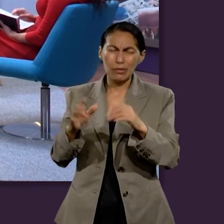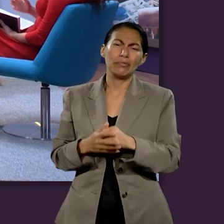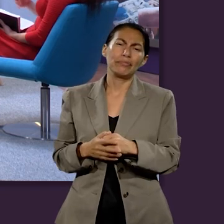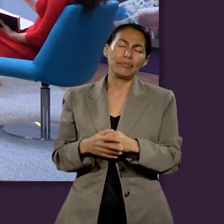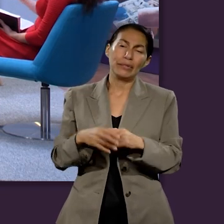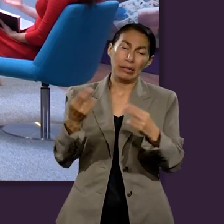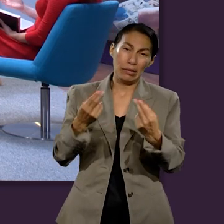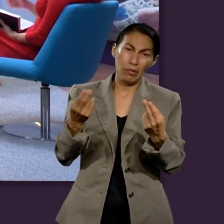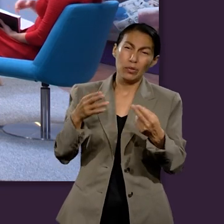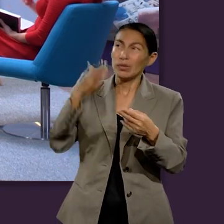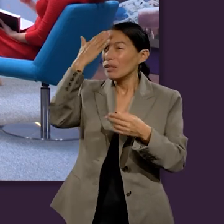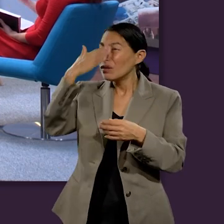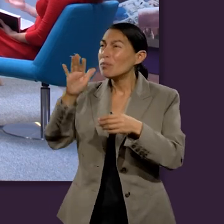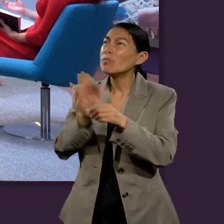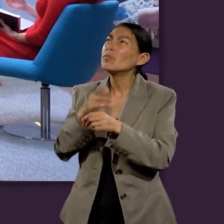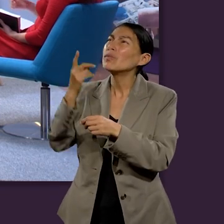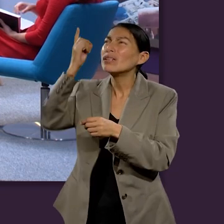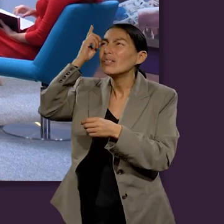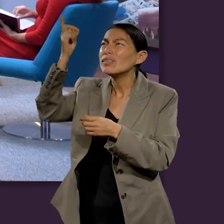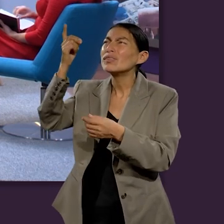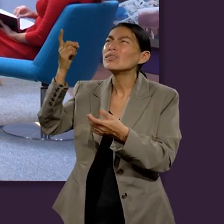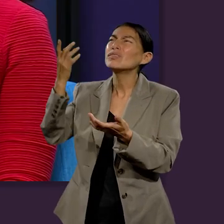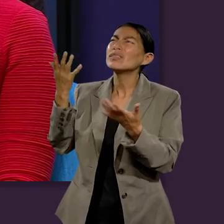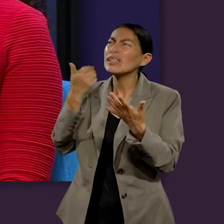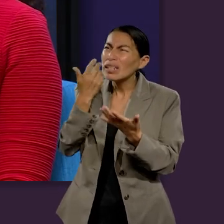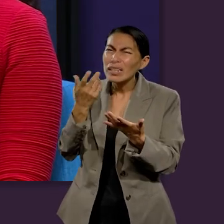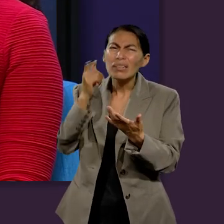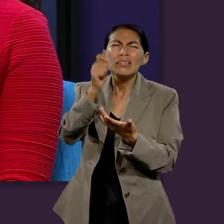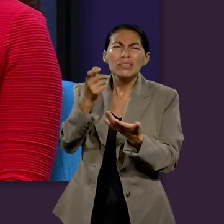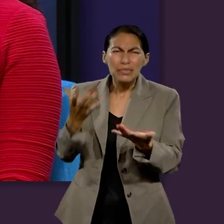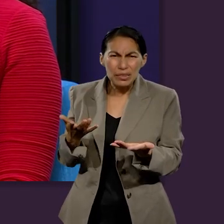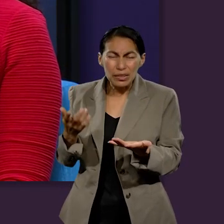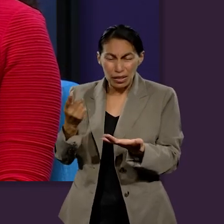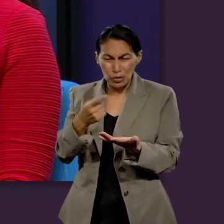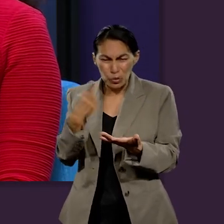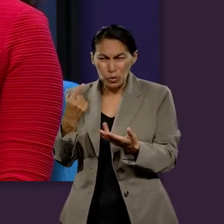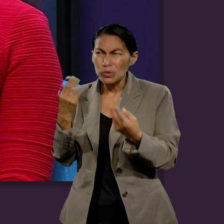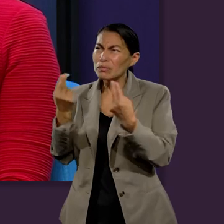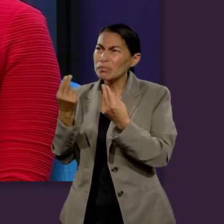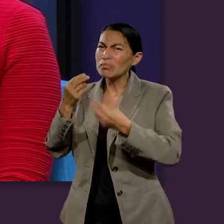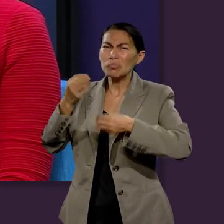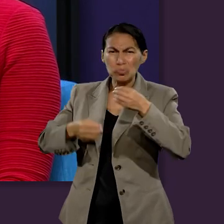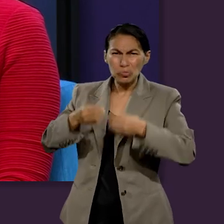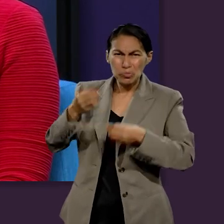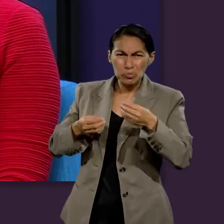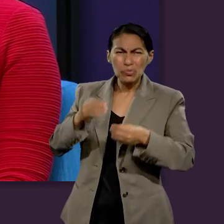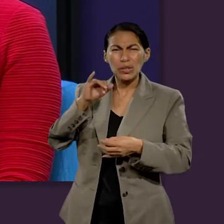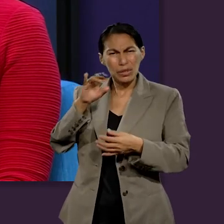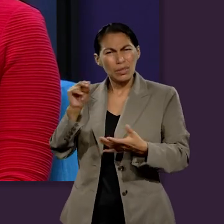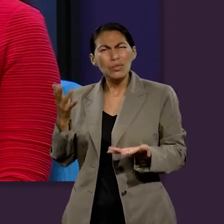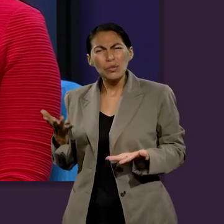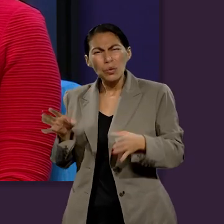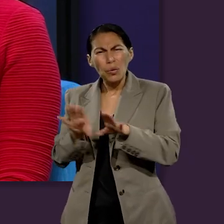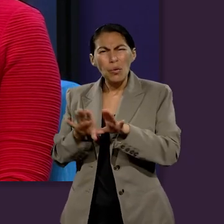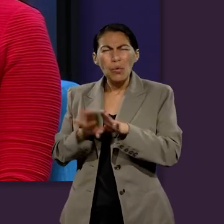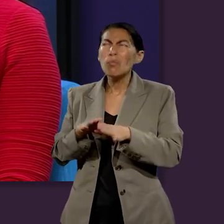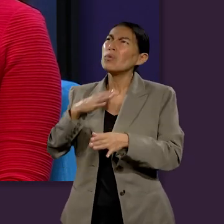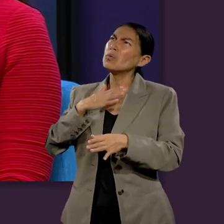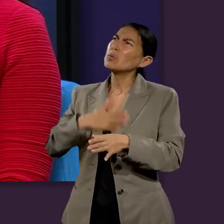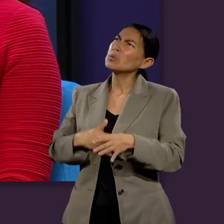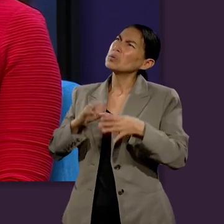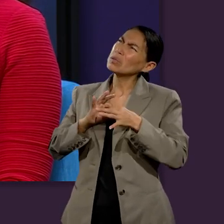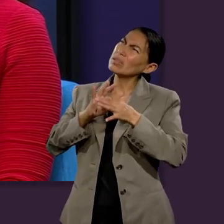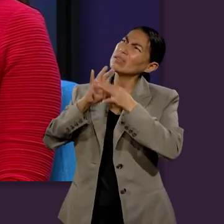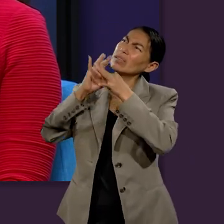va, vamos a llegar a ese momento, y cuál es el propósito, y cómo es necesario esto para que podamos